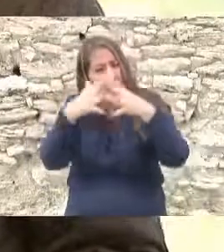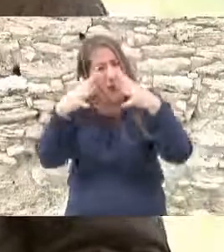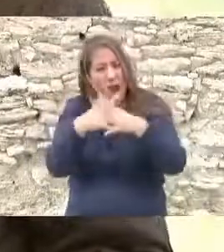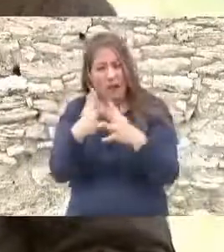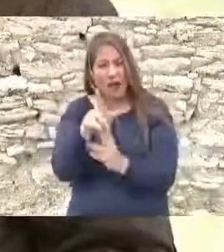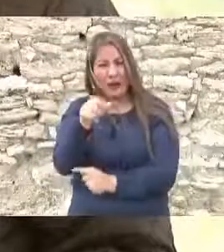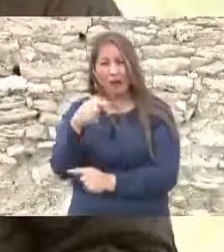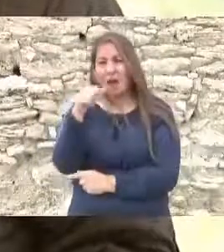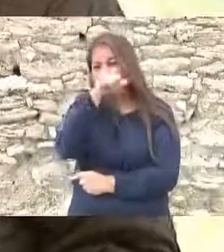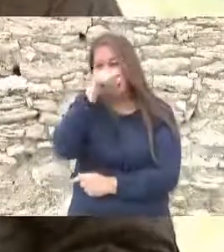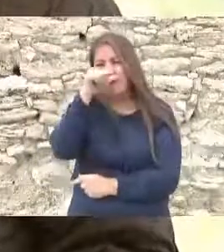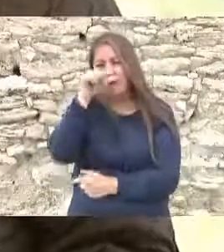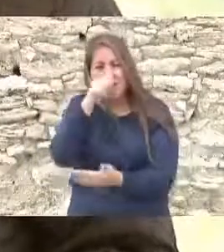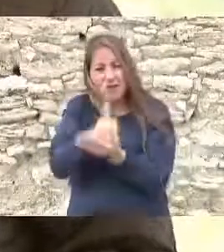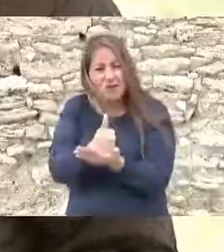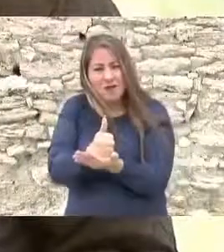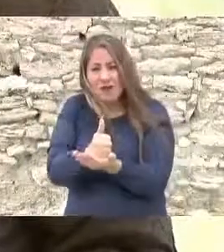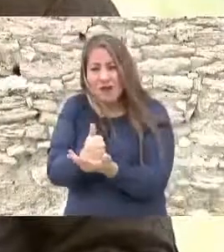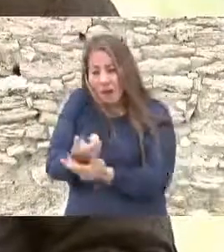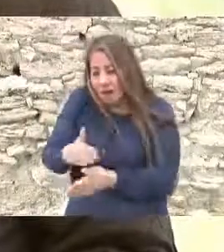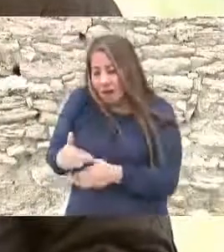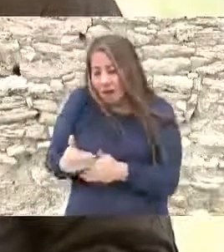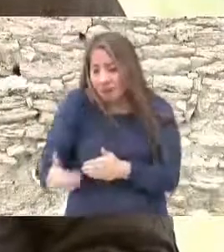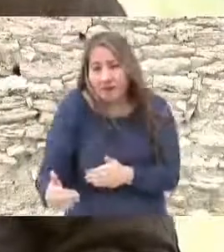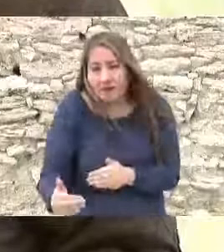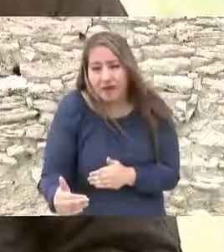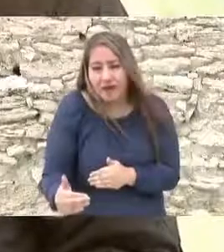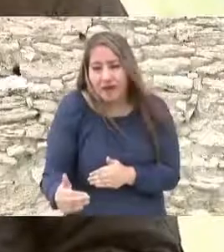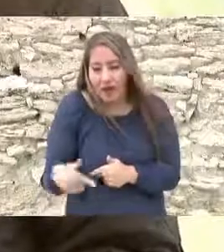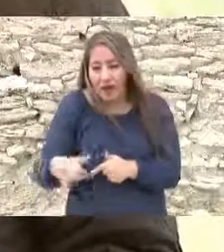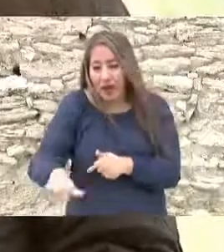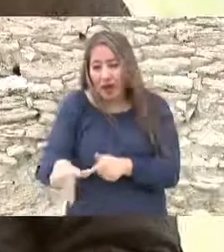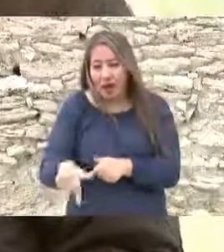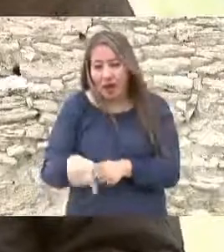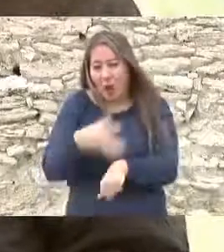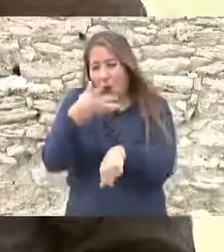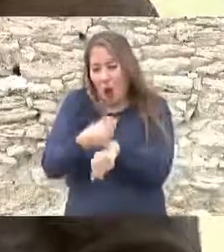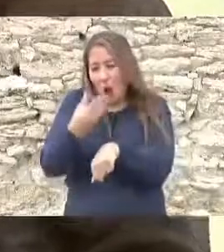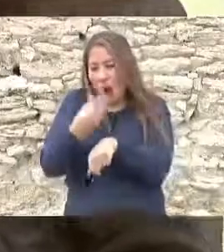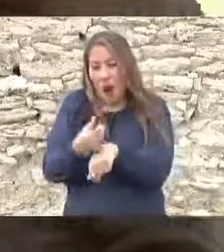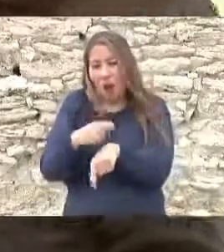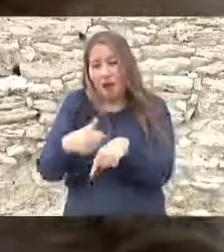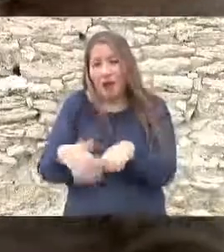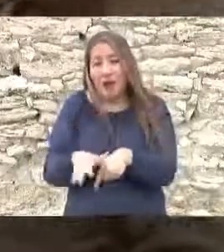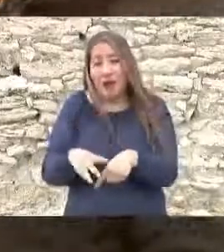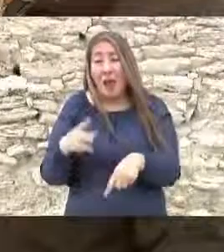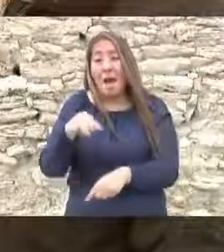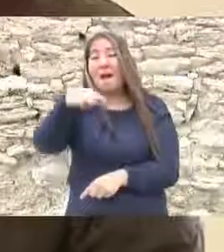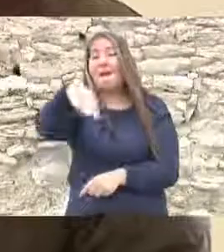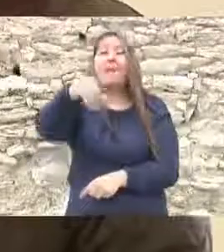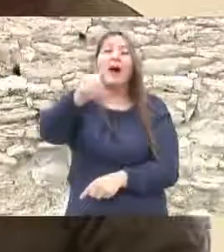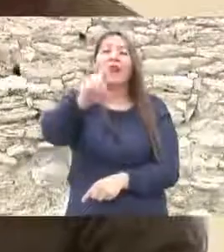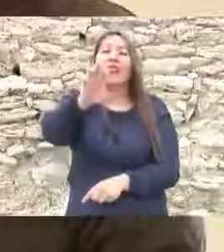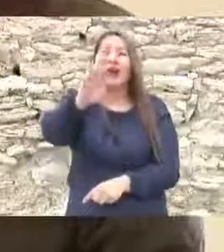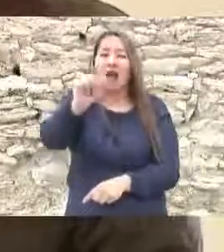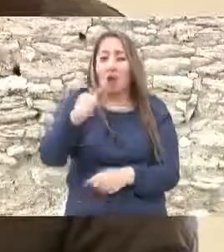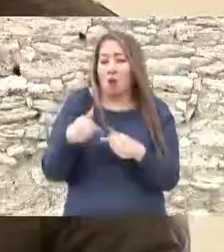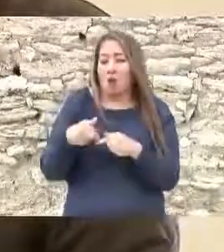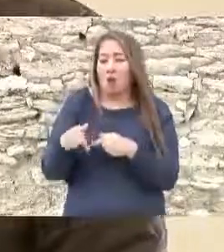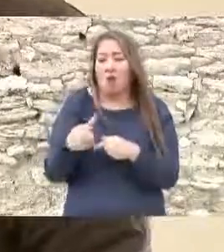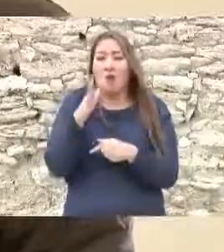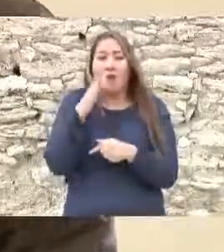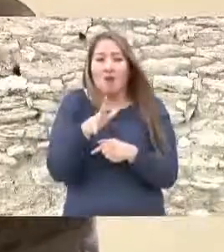decisiva en poco tiempo se resuelve la revolución maderista tardó muy poco